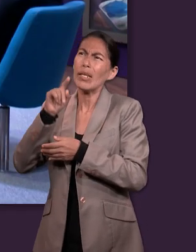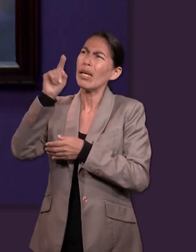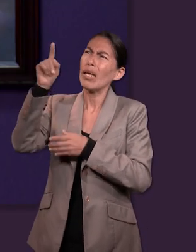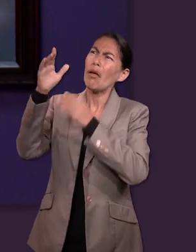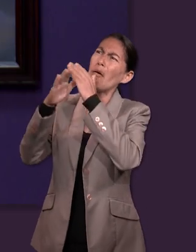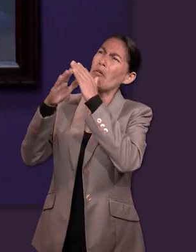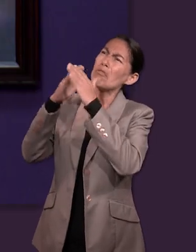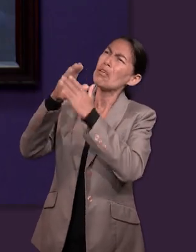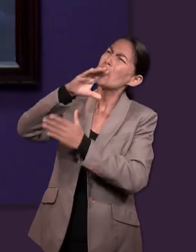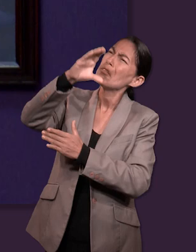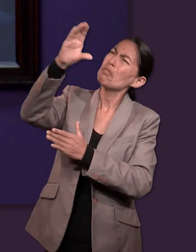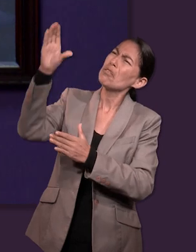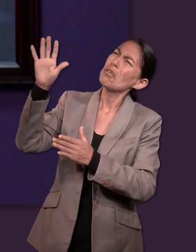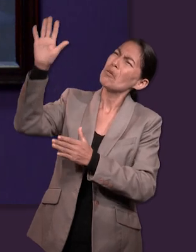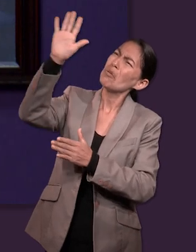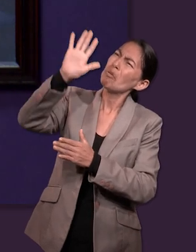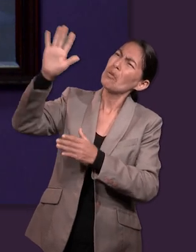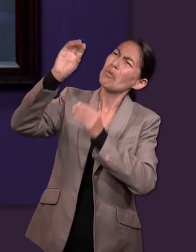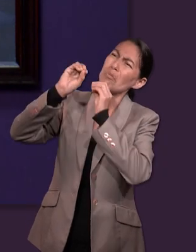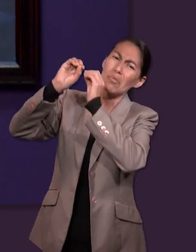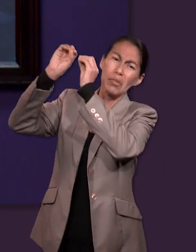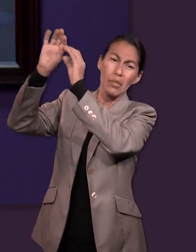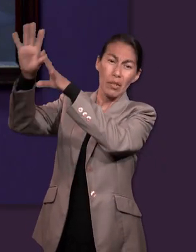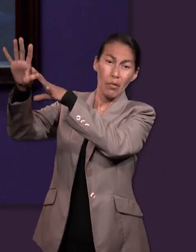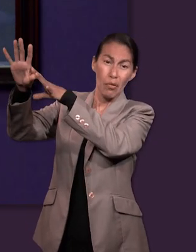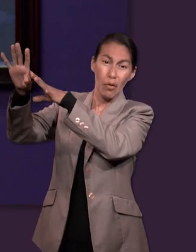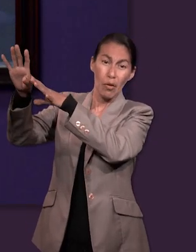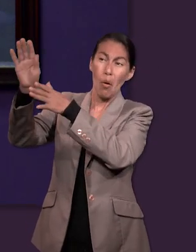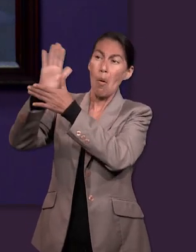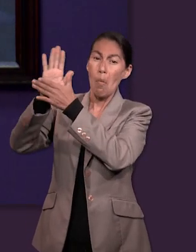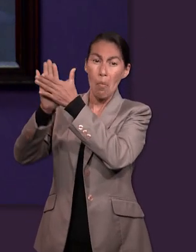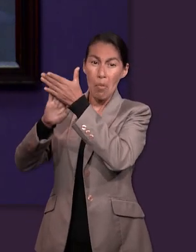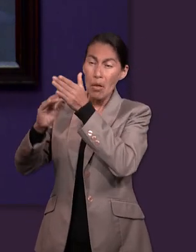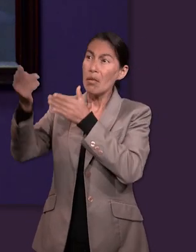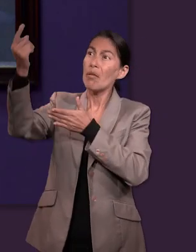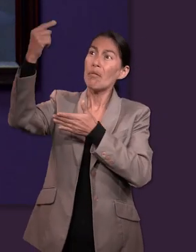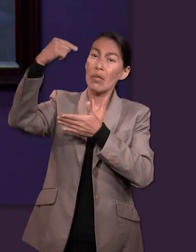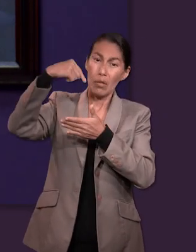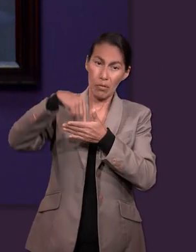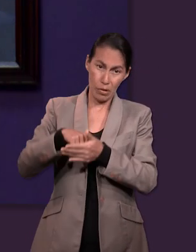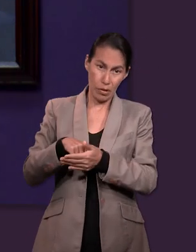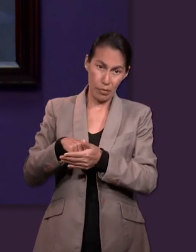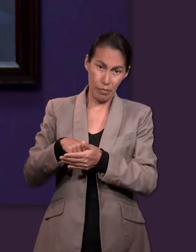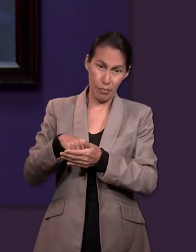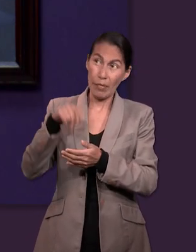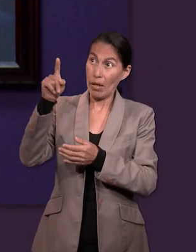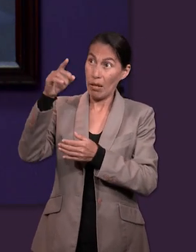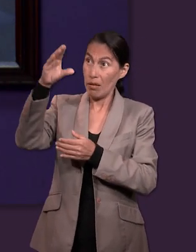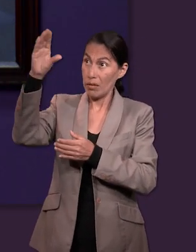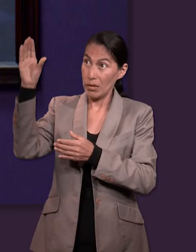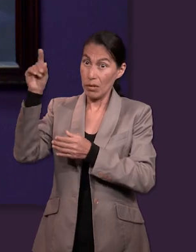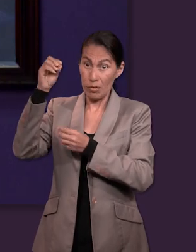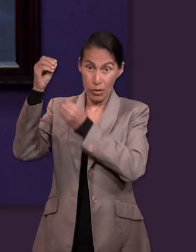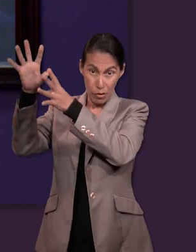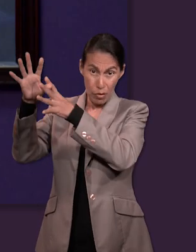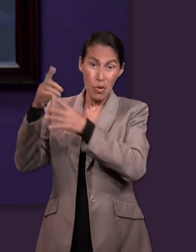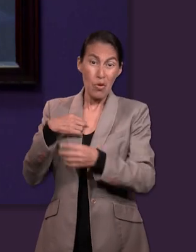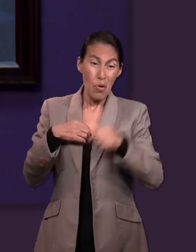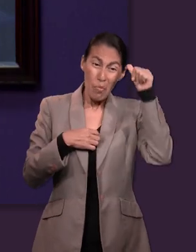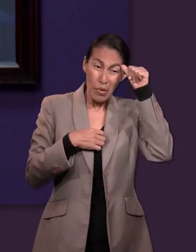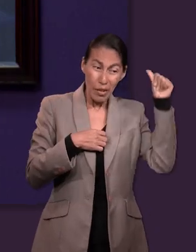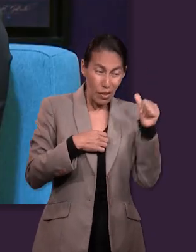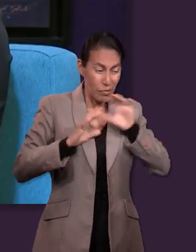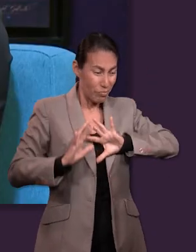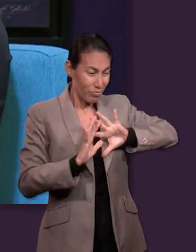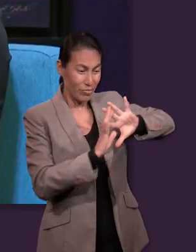todo, dice, por amor a nosotros, ¿no? Y se hizo, ahora sí, murió en la cruz y para darnos